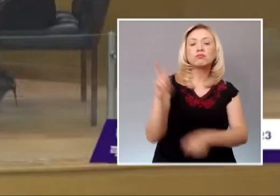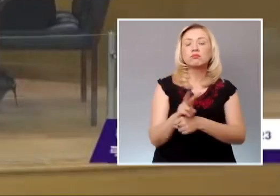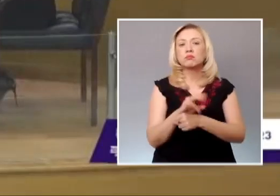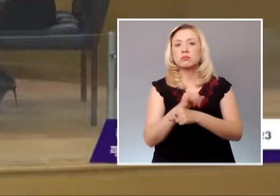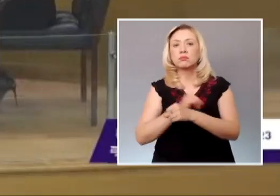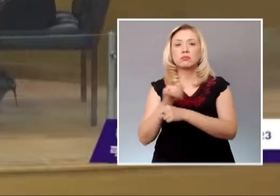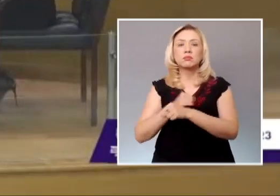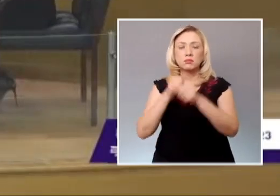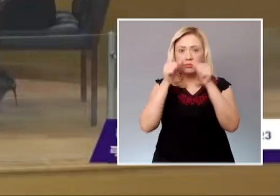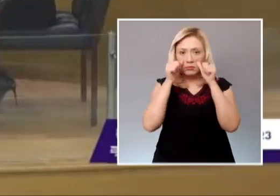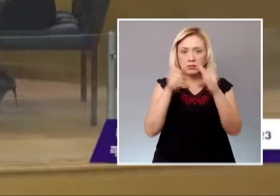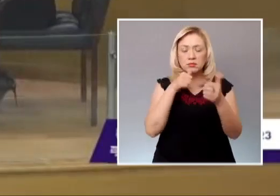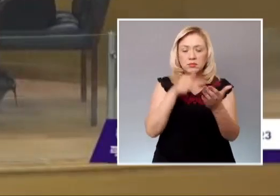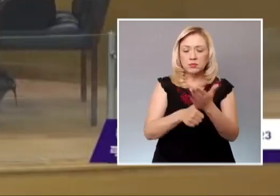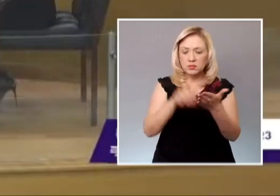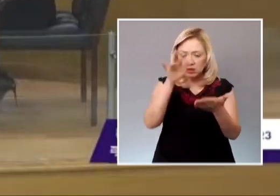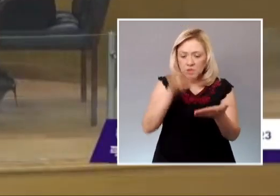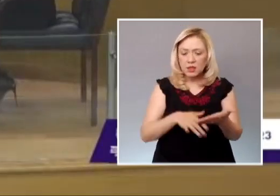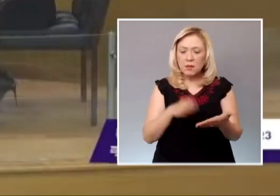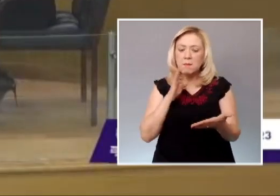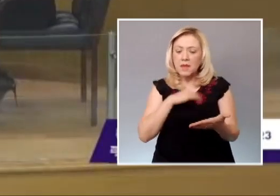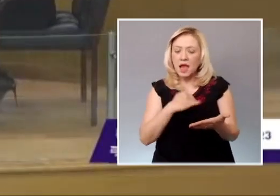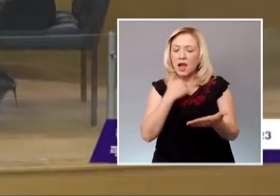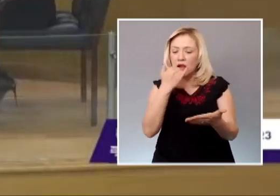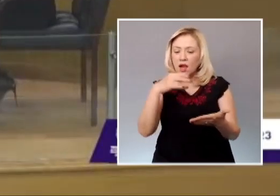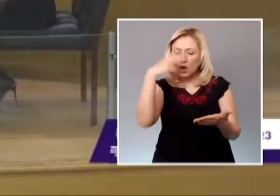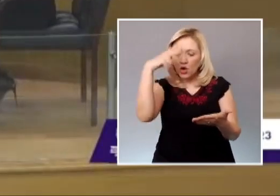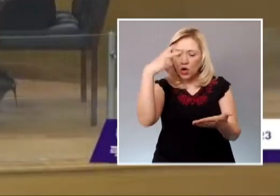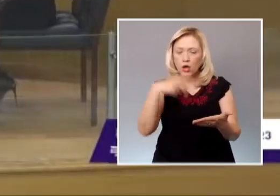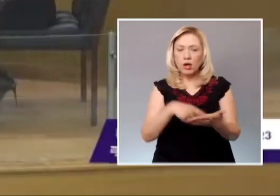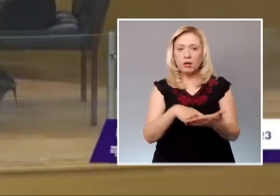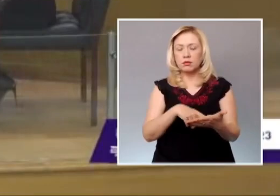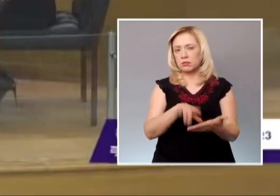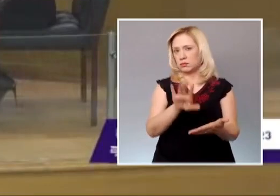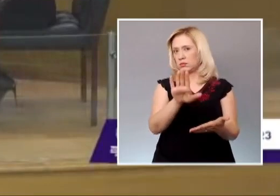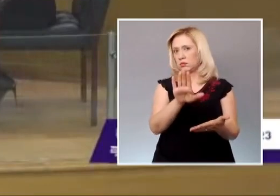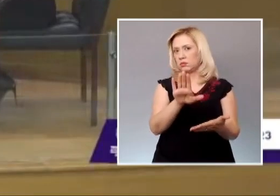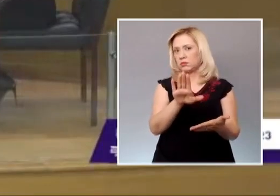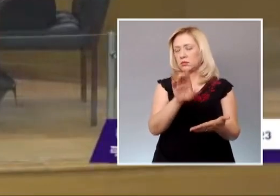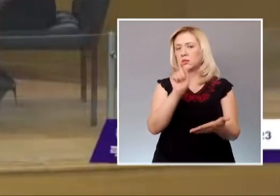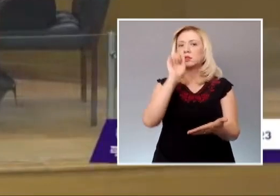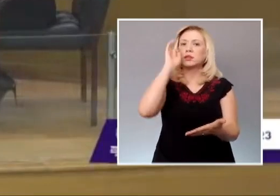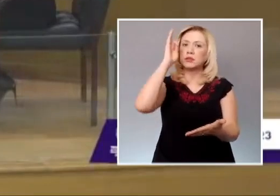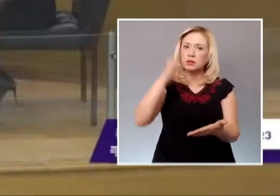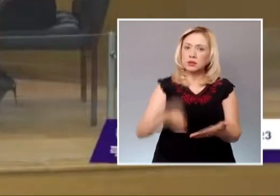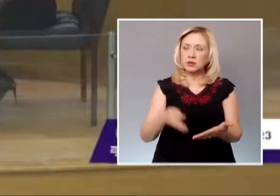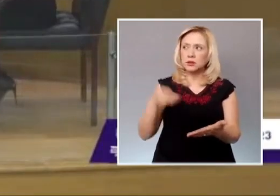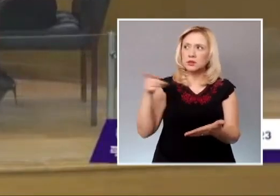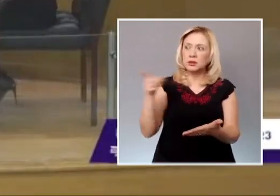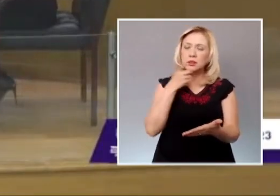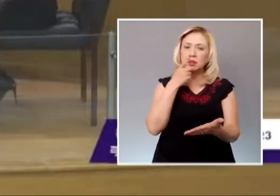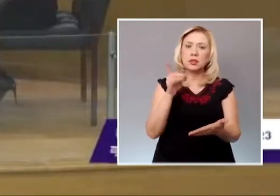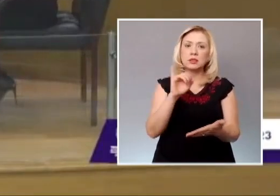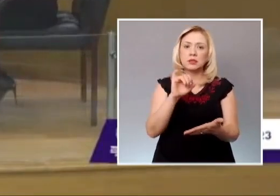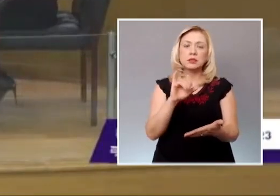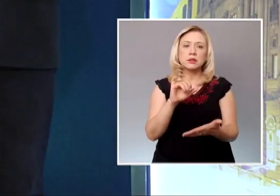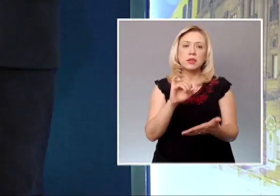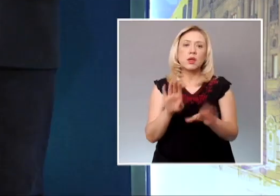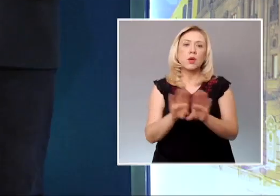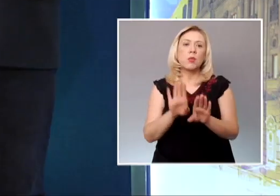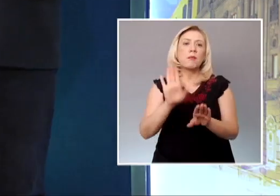oficio de errores y omisiones podían tomarse como base para sustentar la aceptación de su obligación o reconocer la existencia de supuestas precandidaturas.